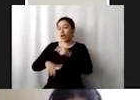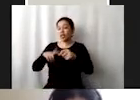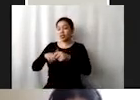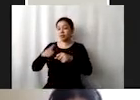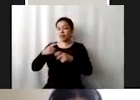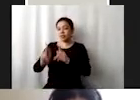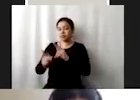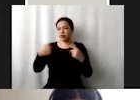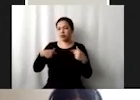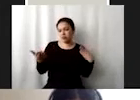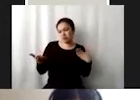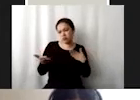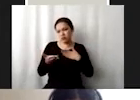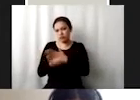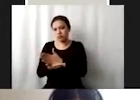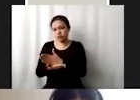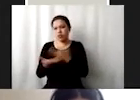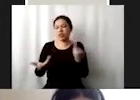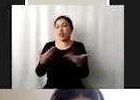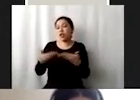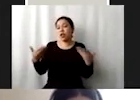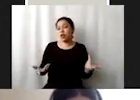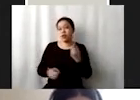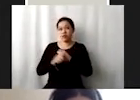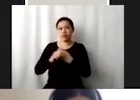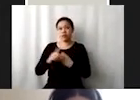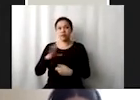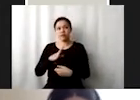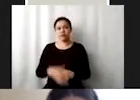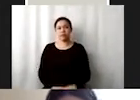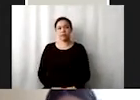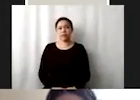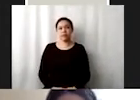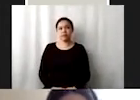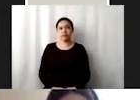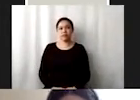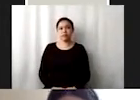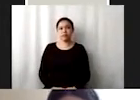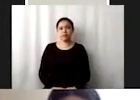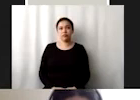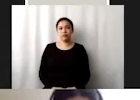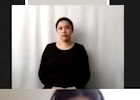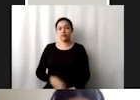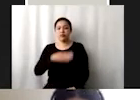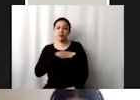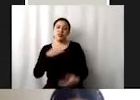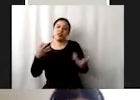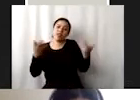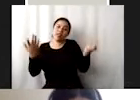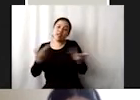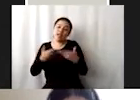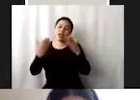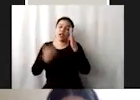consecuencias que tenemos al día de hoy y bueno otra vez aumentando de manera significativa